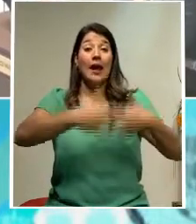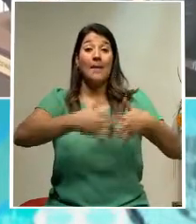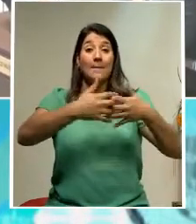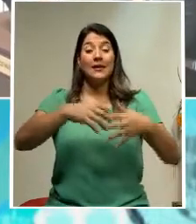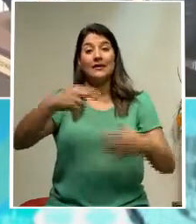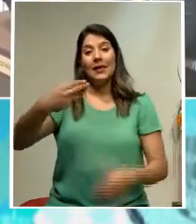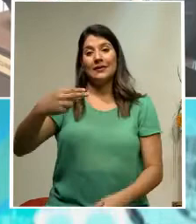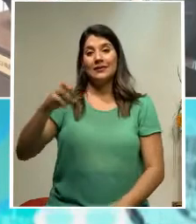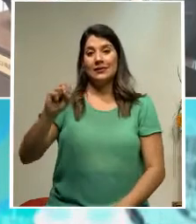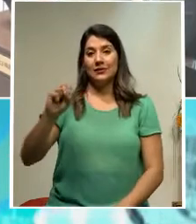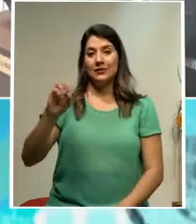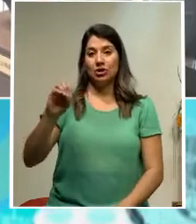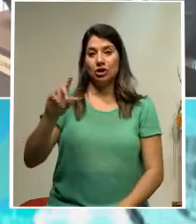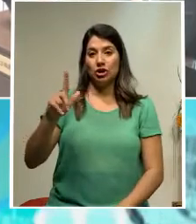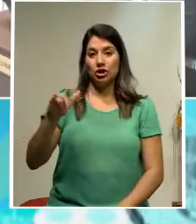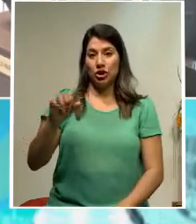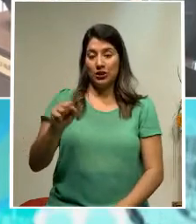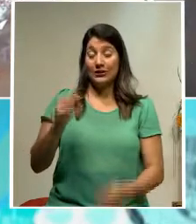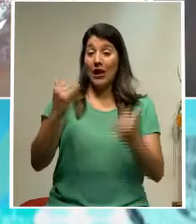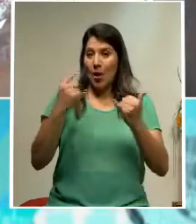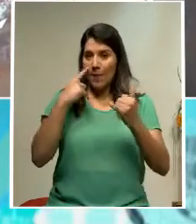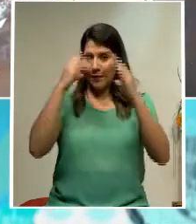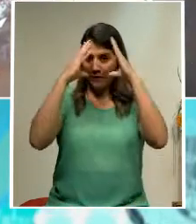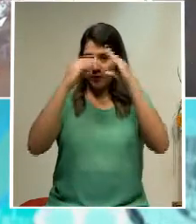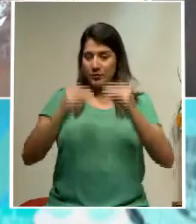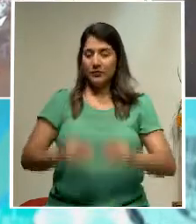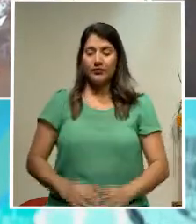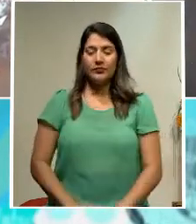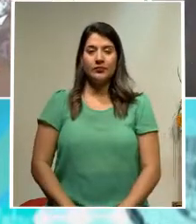H. Solís. Vamos a ver la siguiente información que nos amplía.